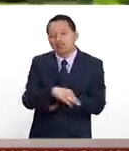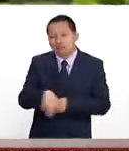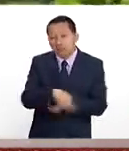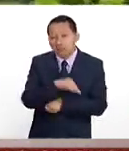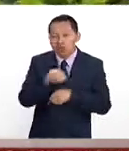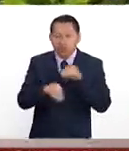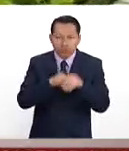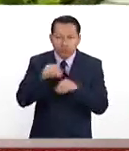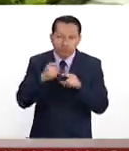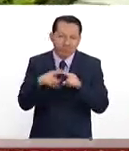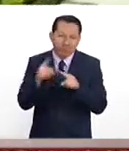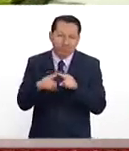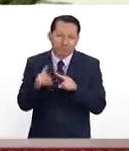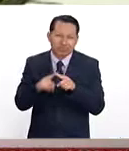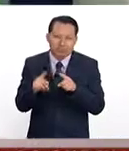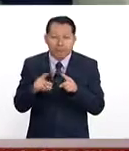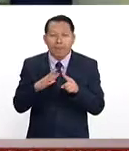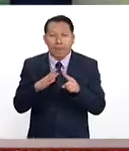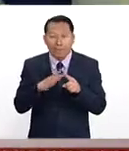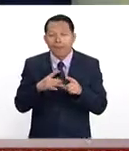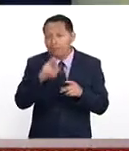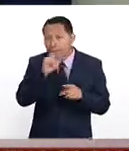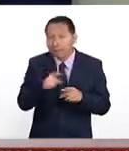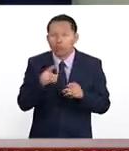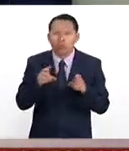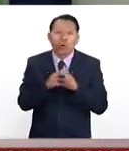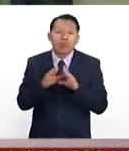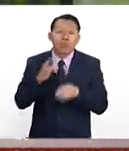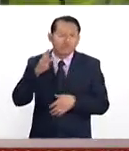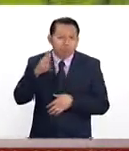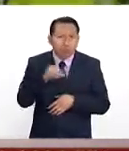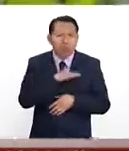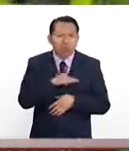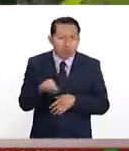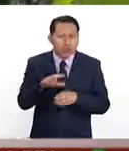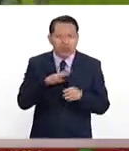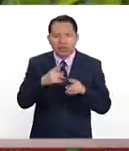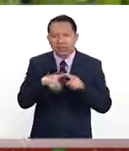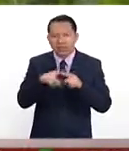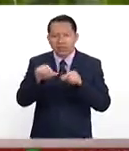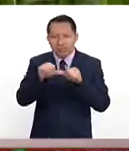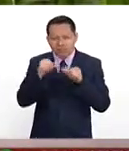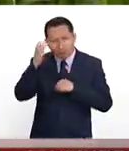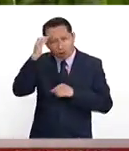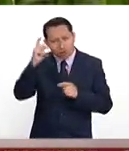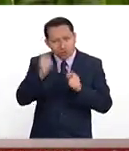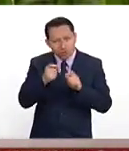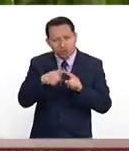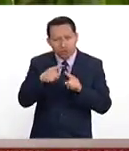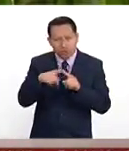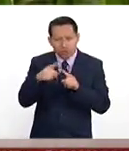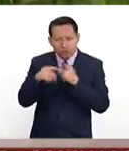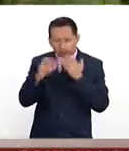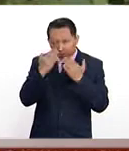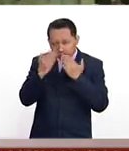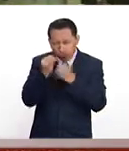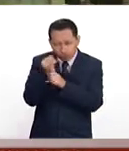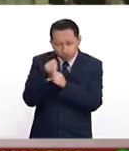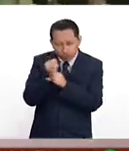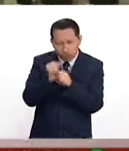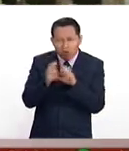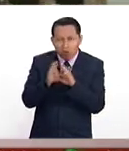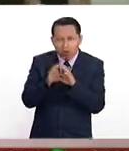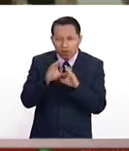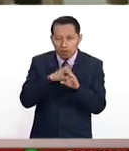Y existe un futuro para algunas áreas del conocimiento, de acuerdo a diversos estudios, en las cuales el